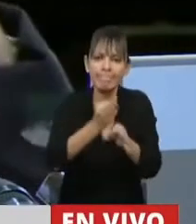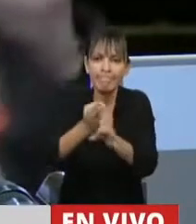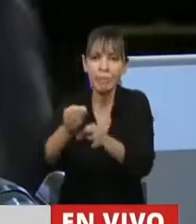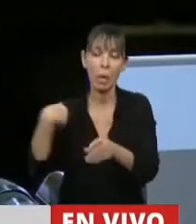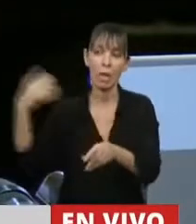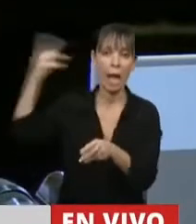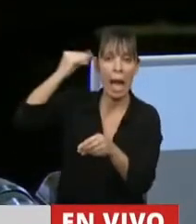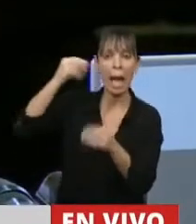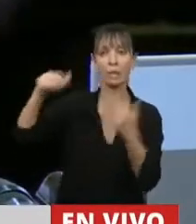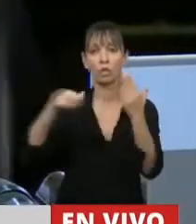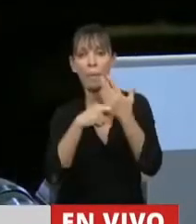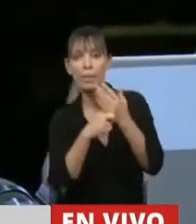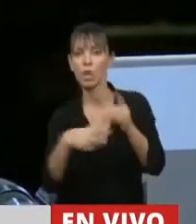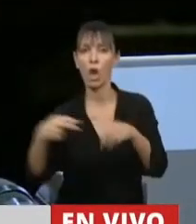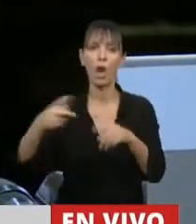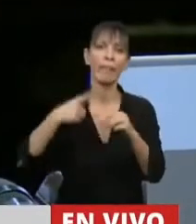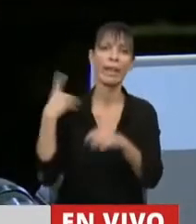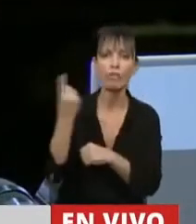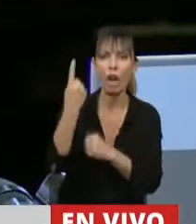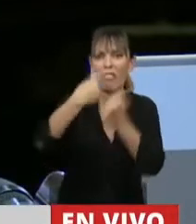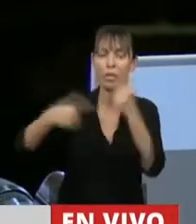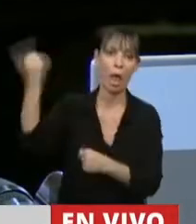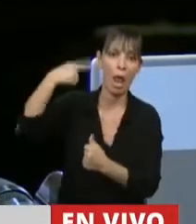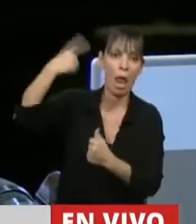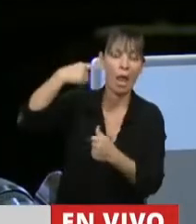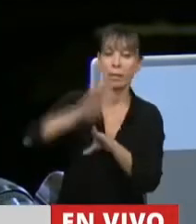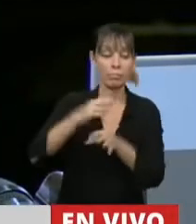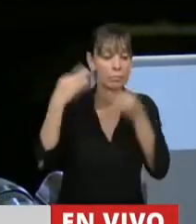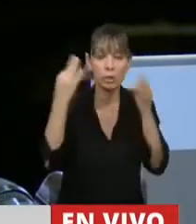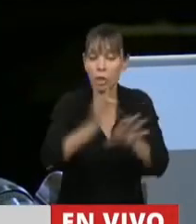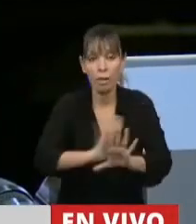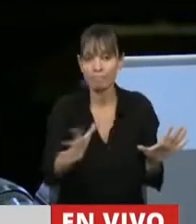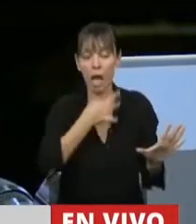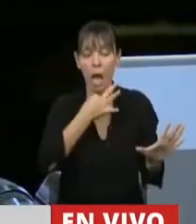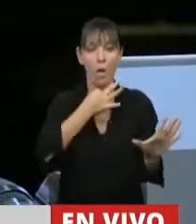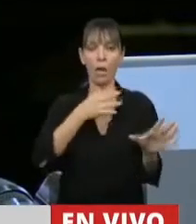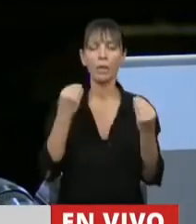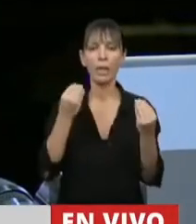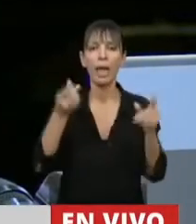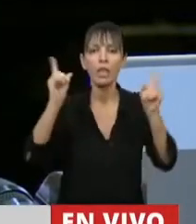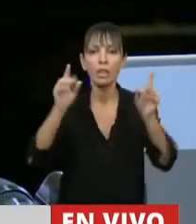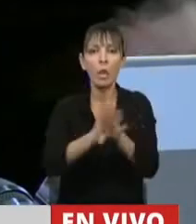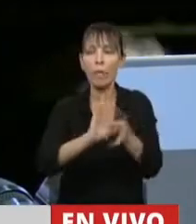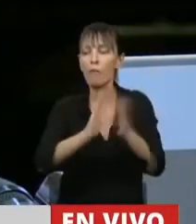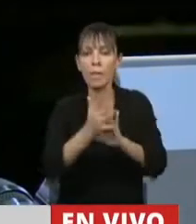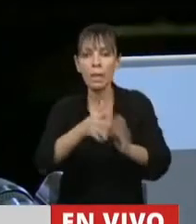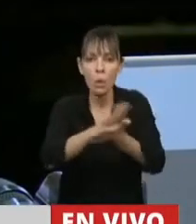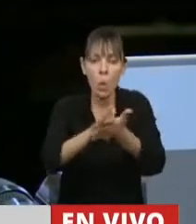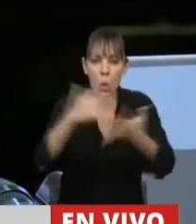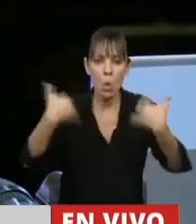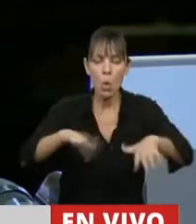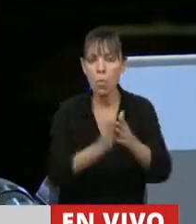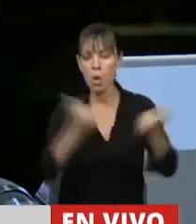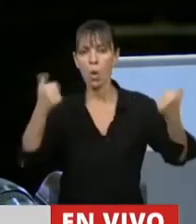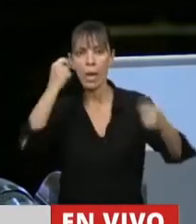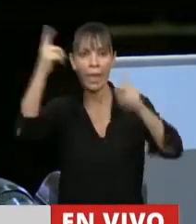supervisor acá, el director de nivel acá y no llegás porque no sos mago, porque los docentes hacen magia. Y celebro